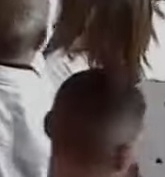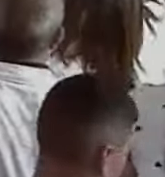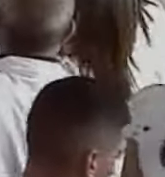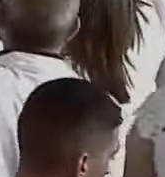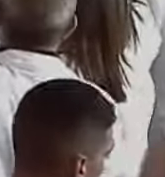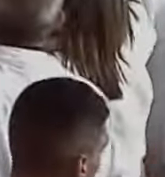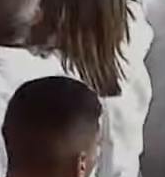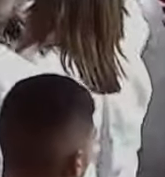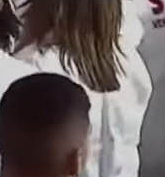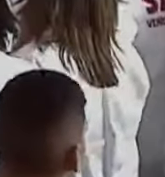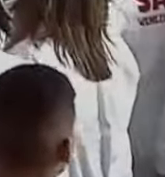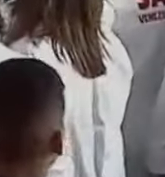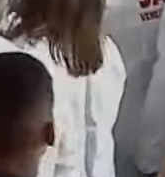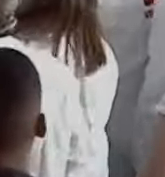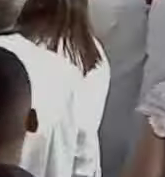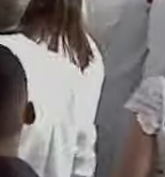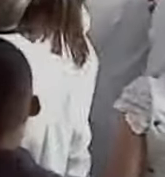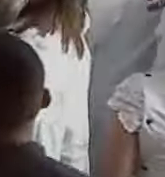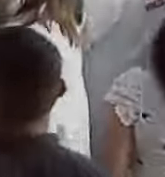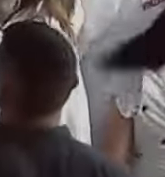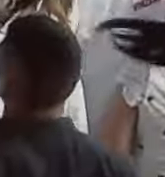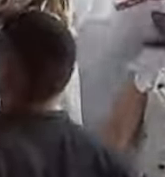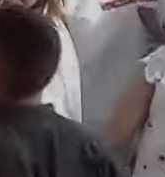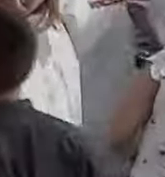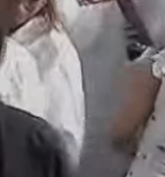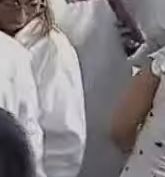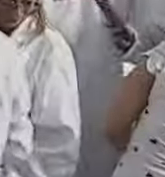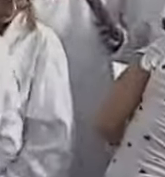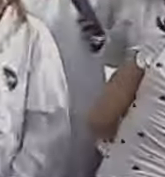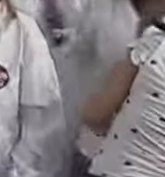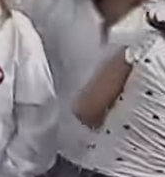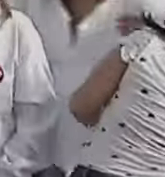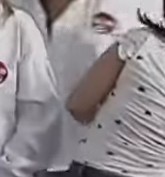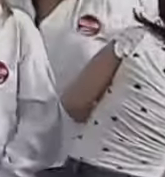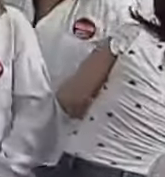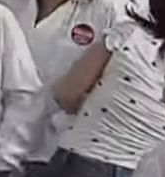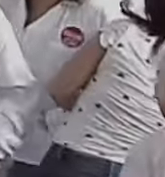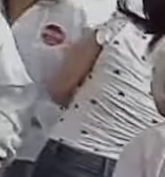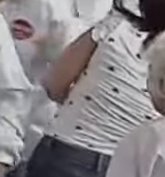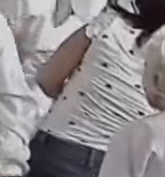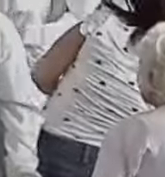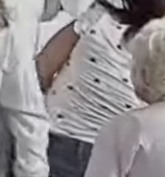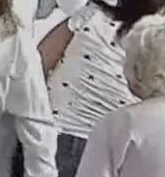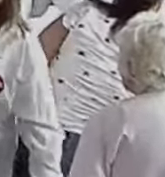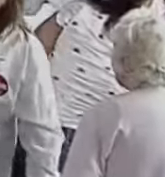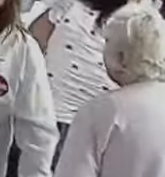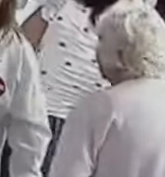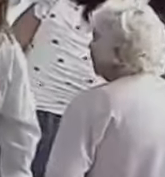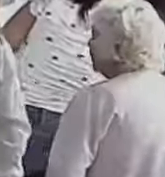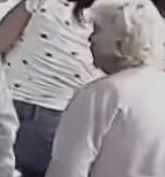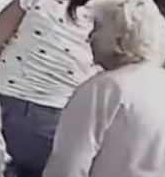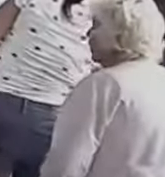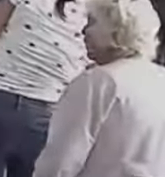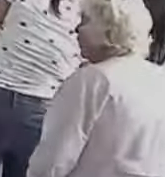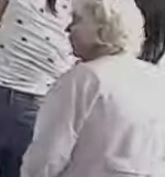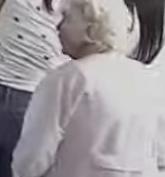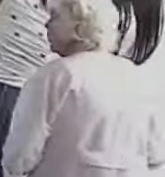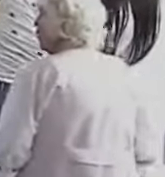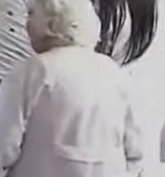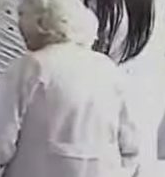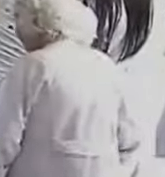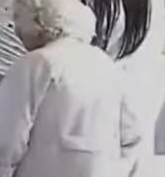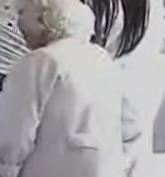aclaraba que Ludovico Silva fue un escritor ensayista filósofo y poeta venezolano estudioso de Karl Marx es